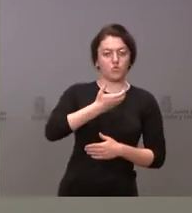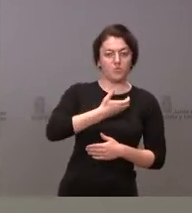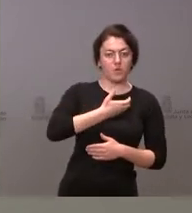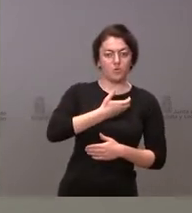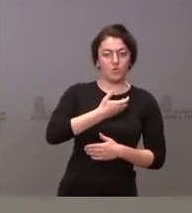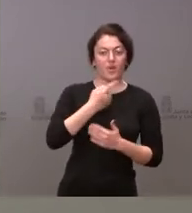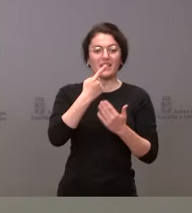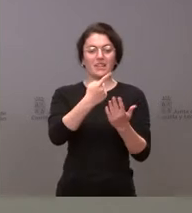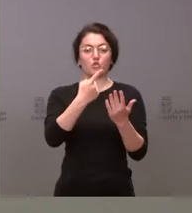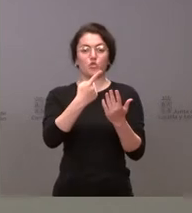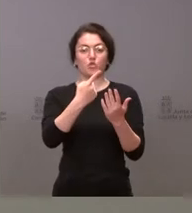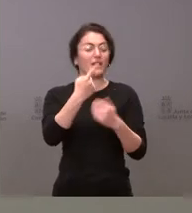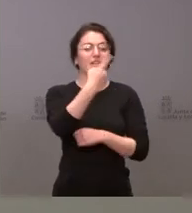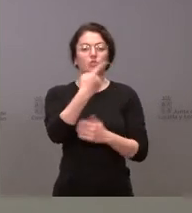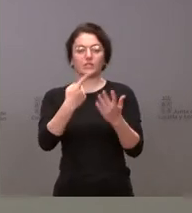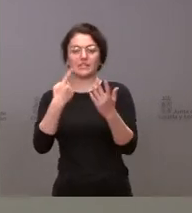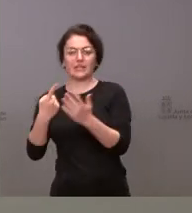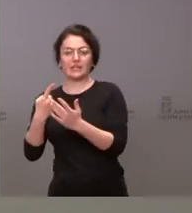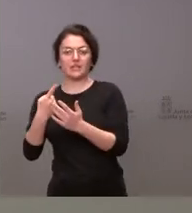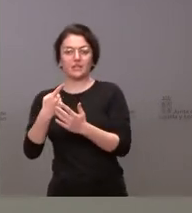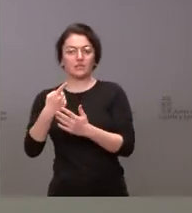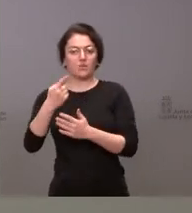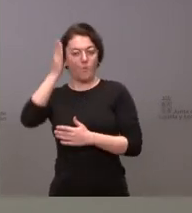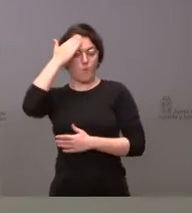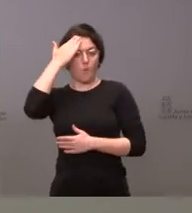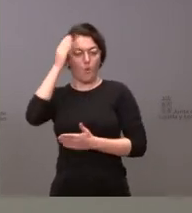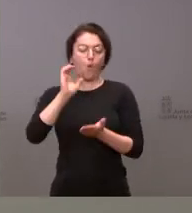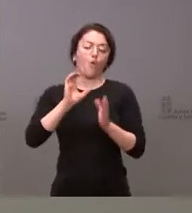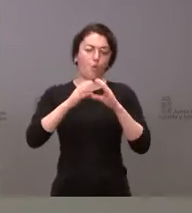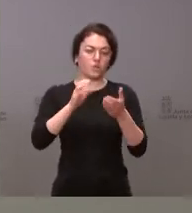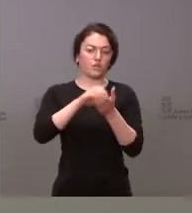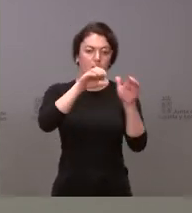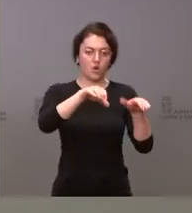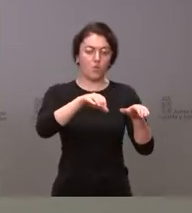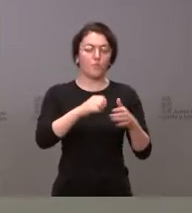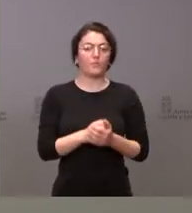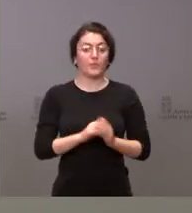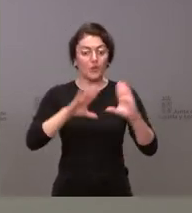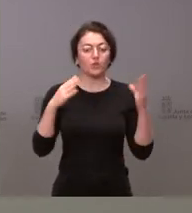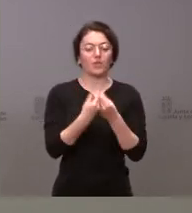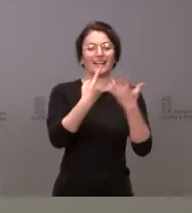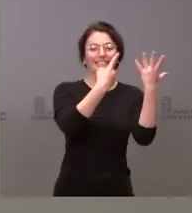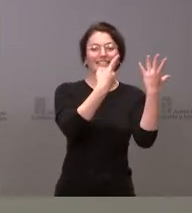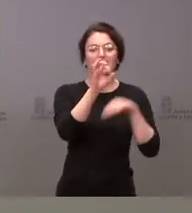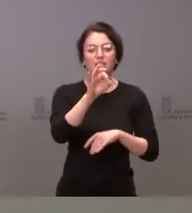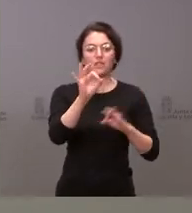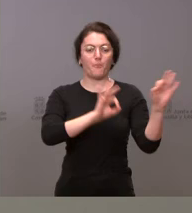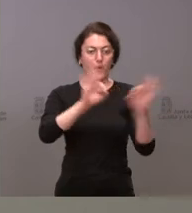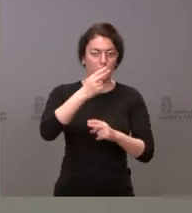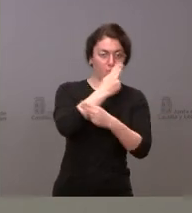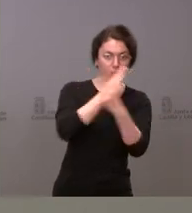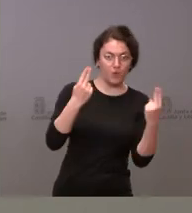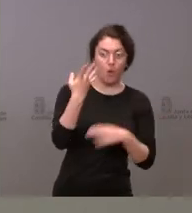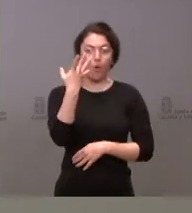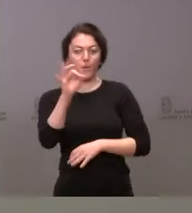166 la titularidad es de la Junta de Castilla y León. Total son 60% son de titularidad pública y